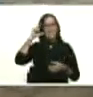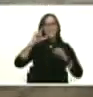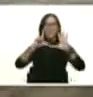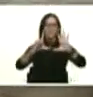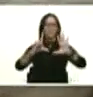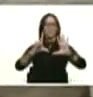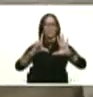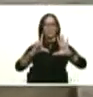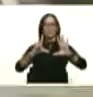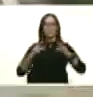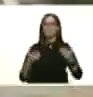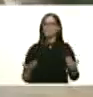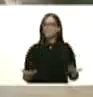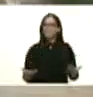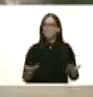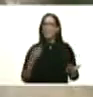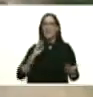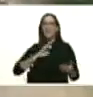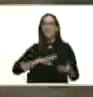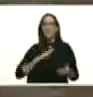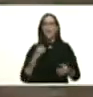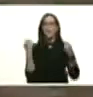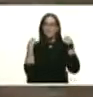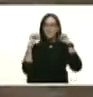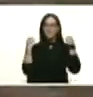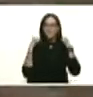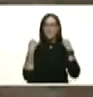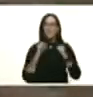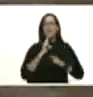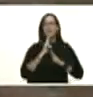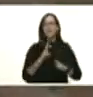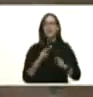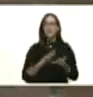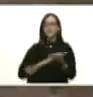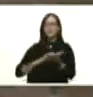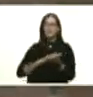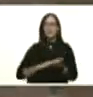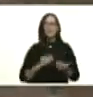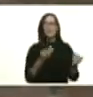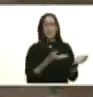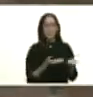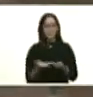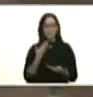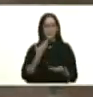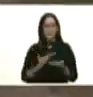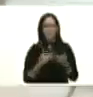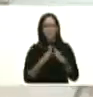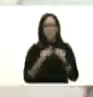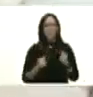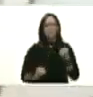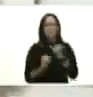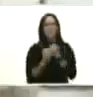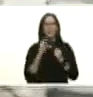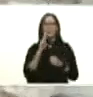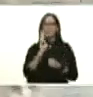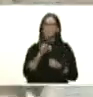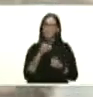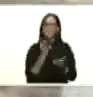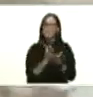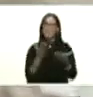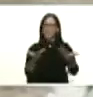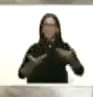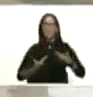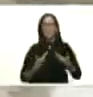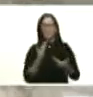estamos preparando para responder a las contingencias y bueno bienvenido y agradecido por este apoyo que usted siempre nos ha dado